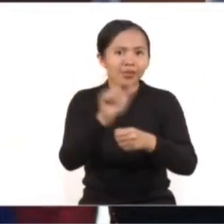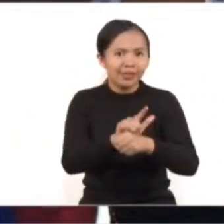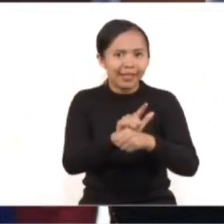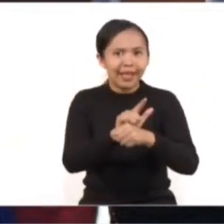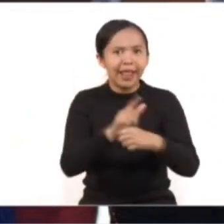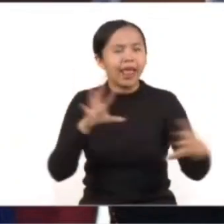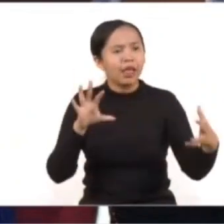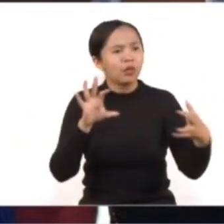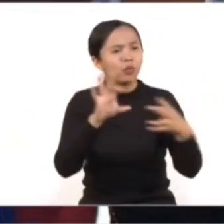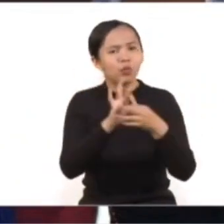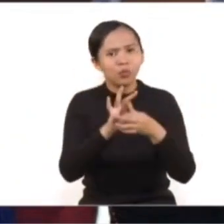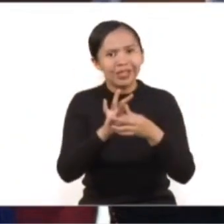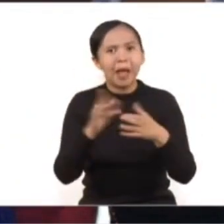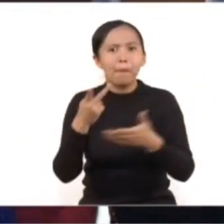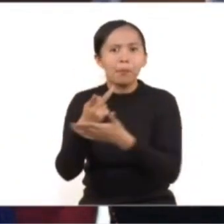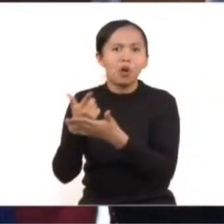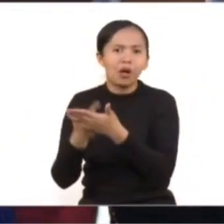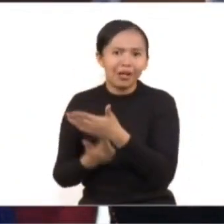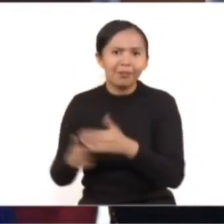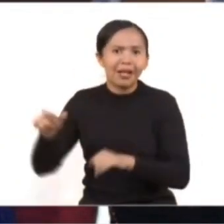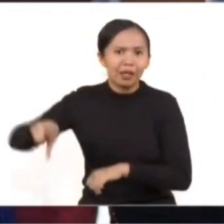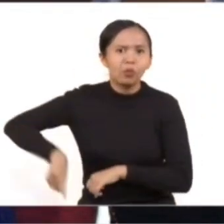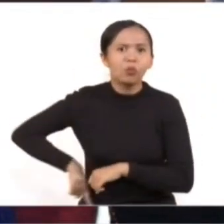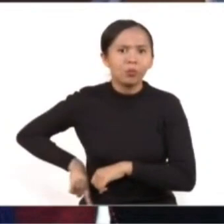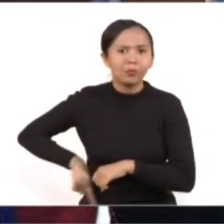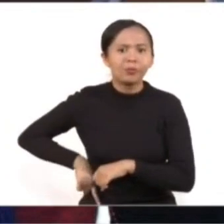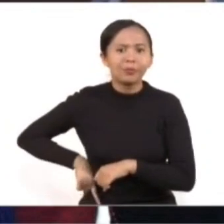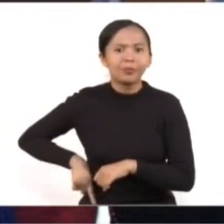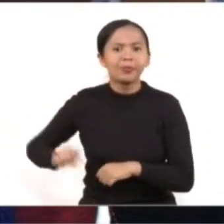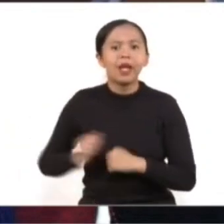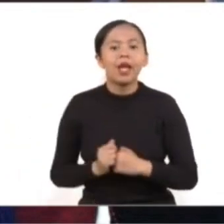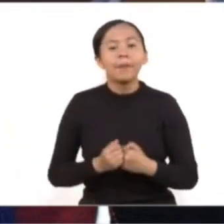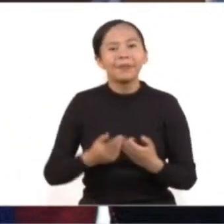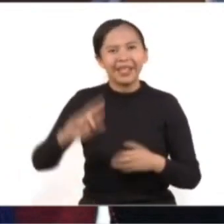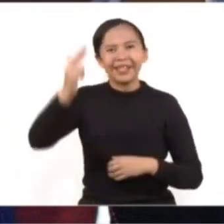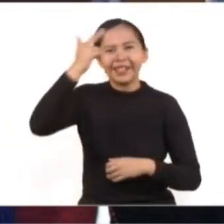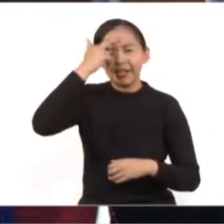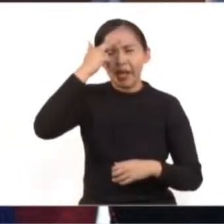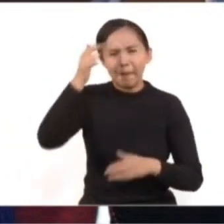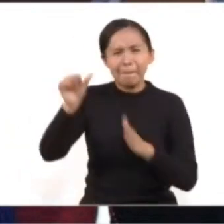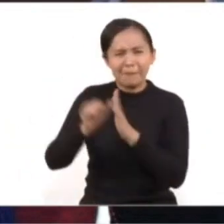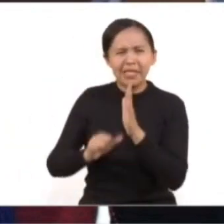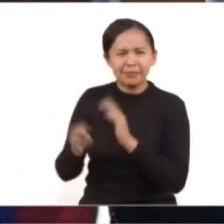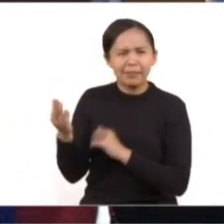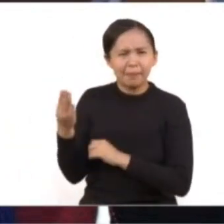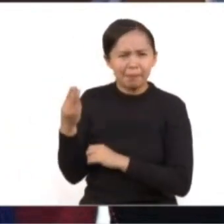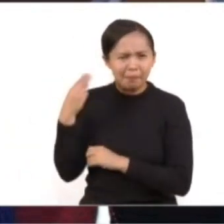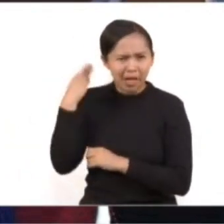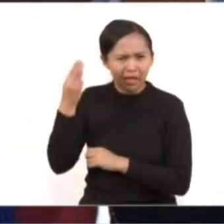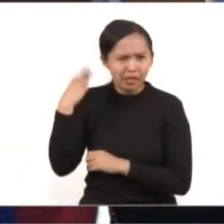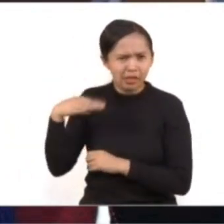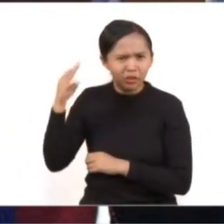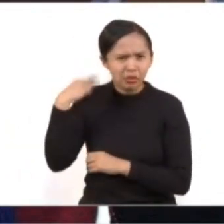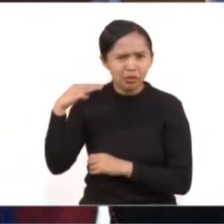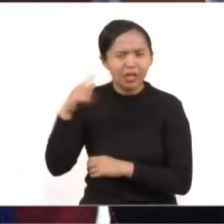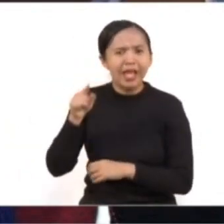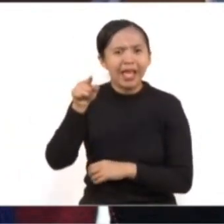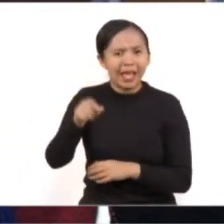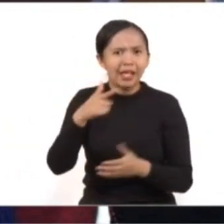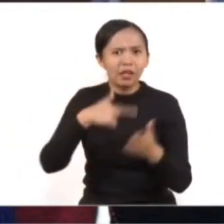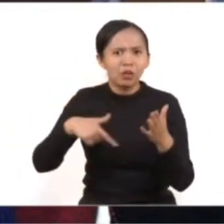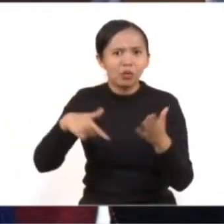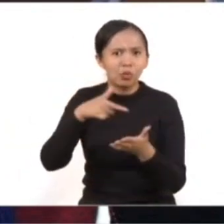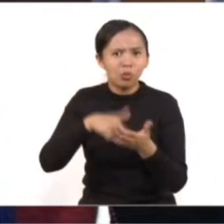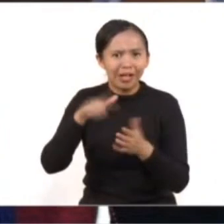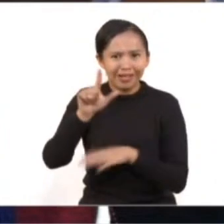vinculan a las mujeres a programas sociales. Comparado con marzo del año pasado, la solicitud de servicios en las lunas